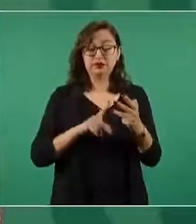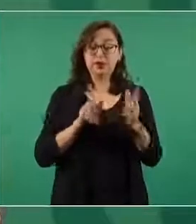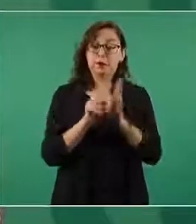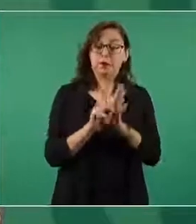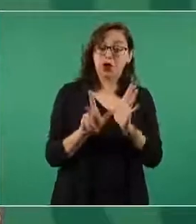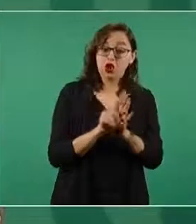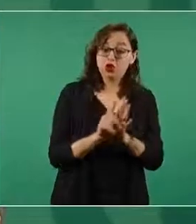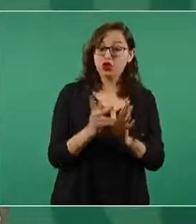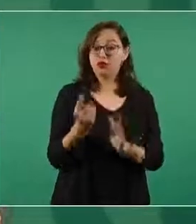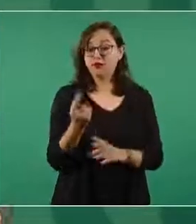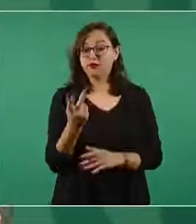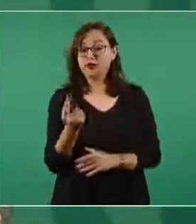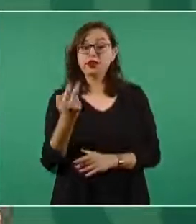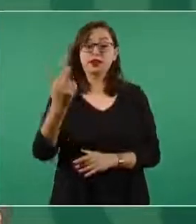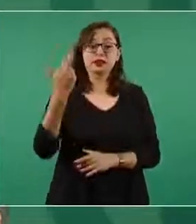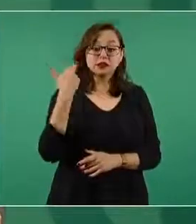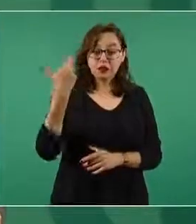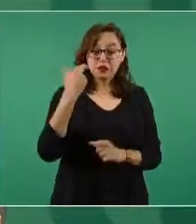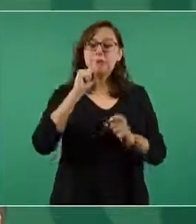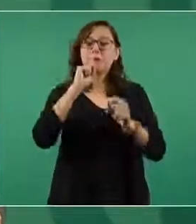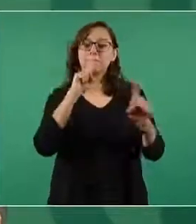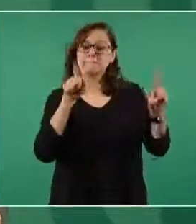porque se necesitaba